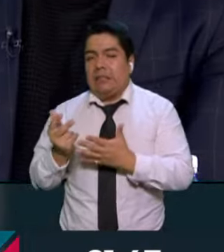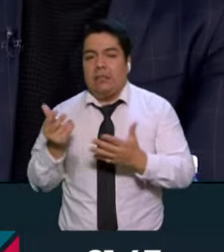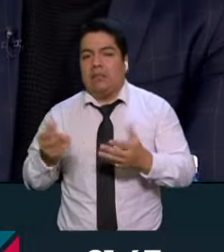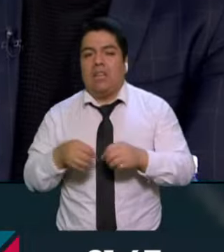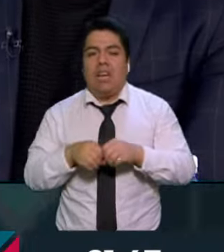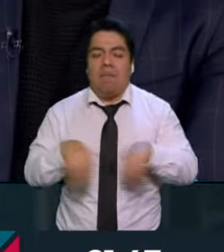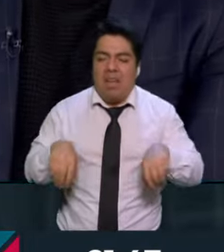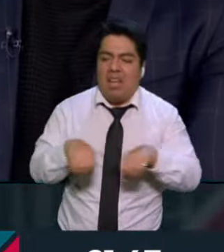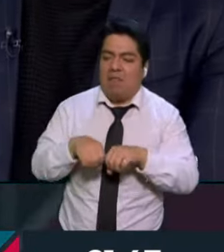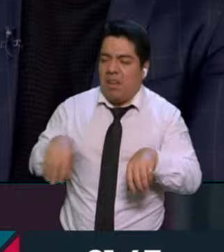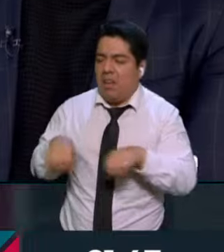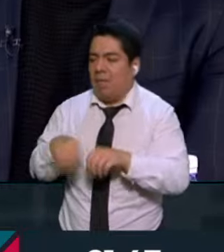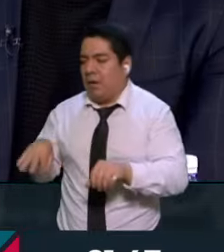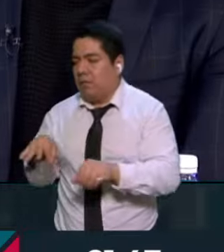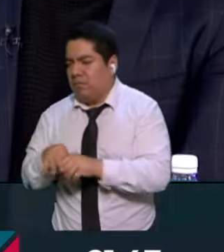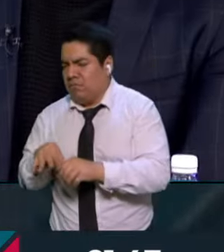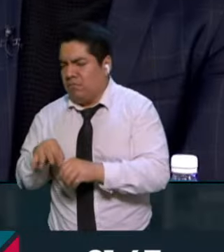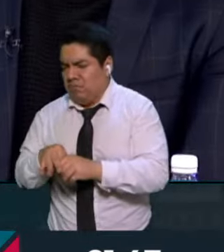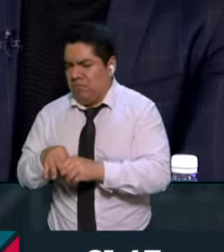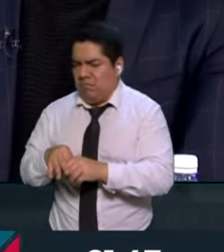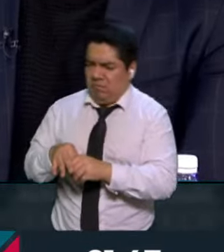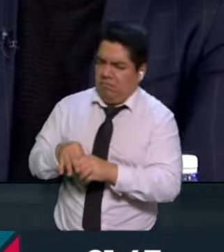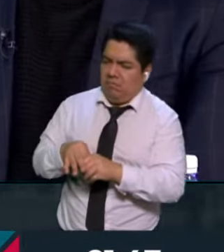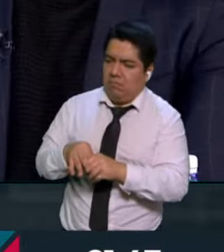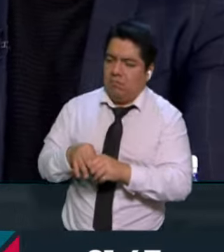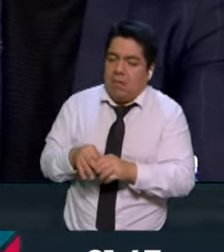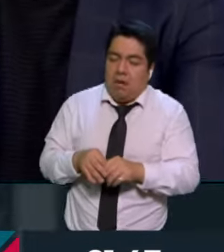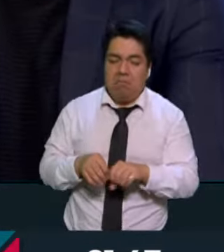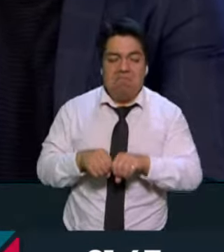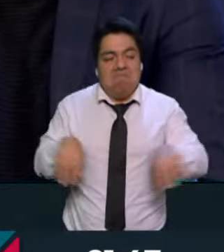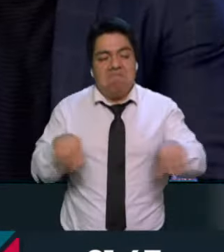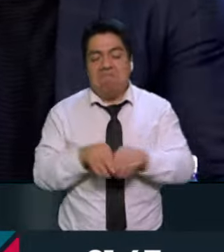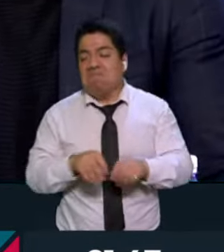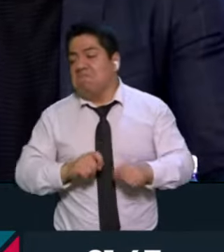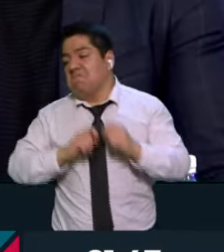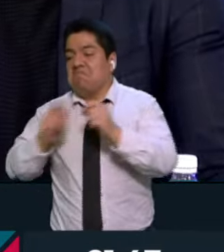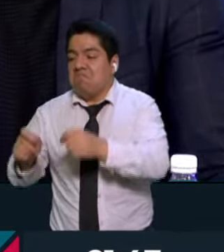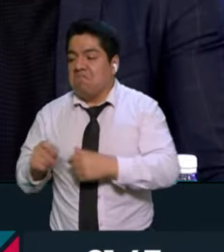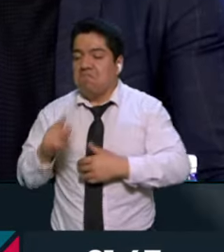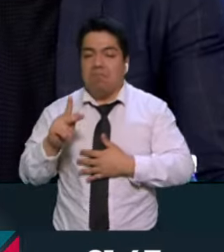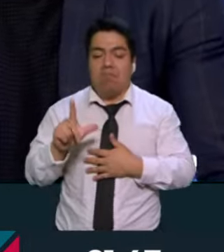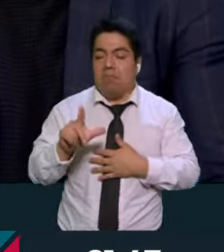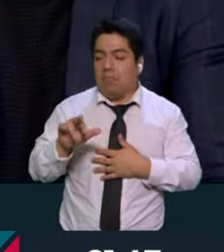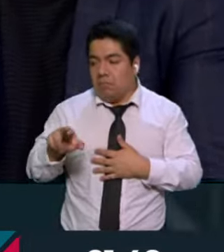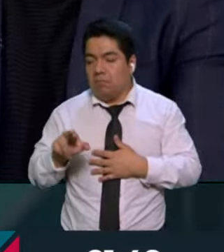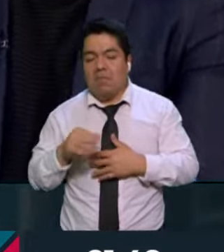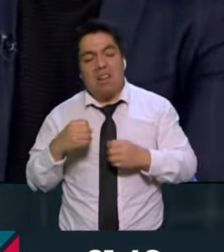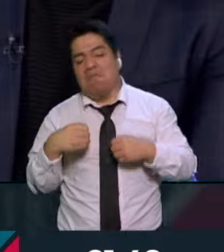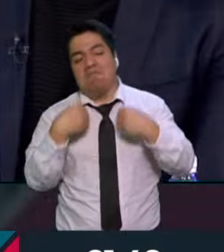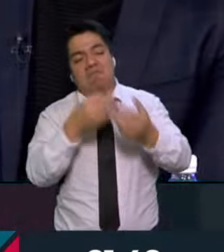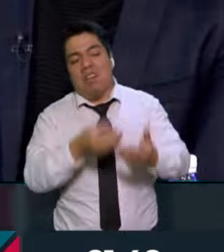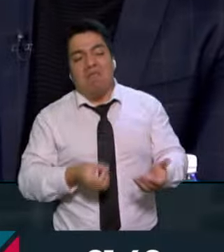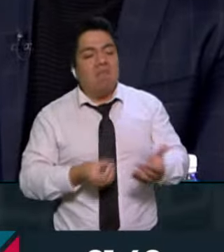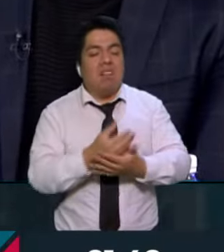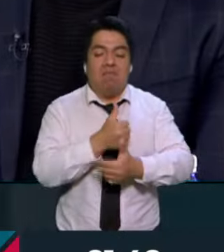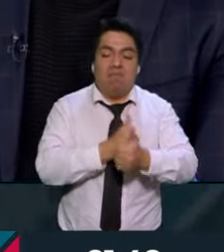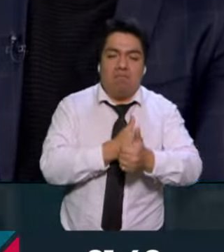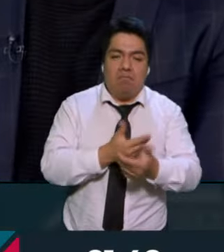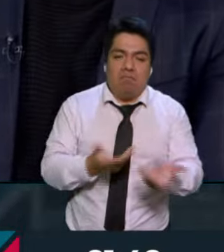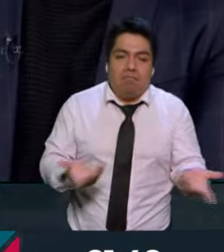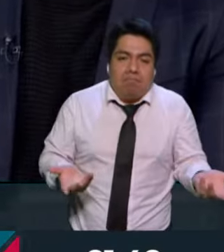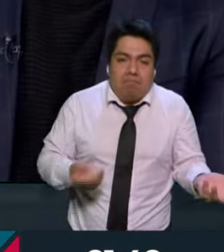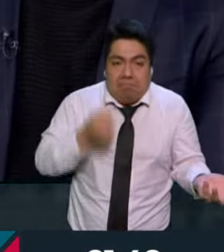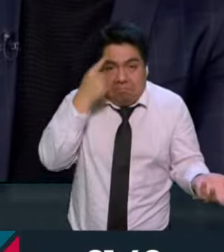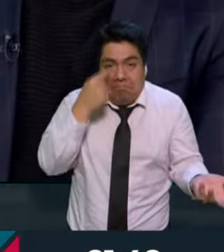perder las elecciones, porque total te van a dar pluris, que sea más redituable salir a perder y no a competir, porque si no, ¿qué